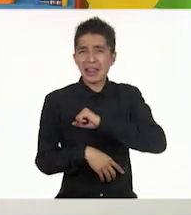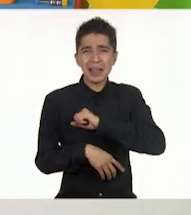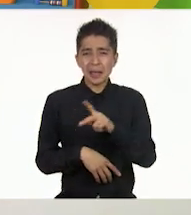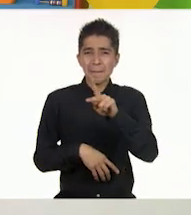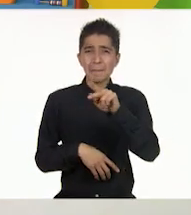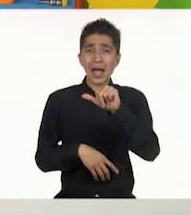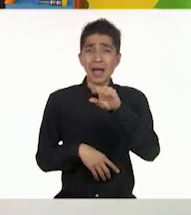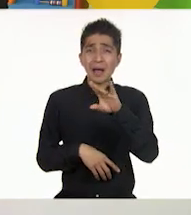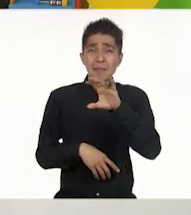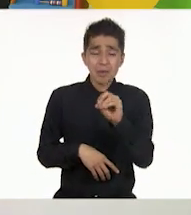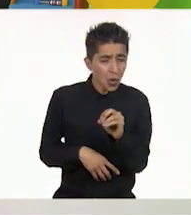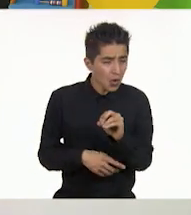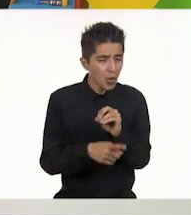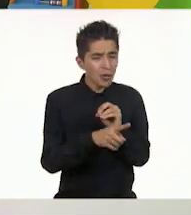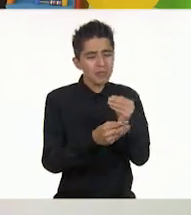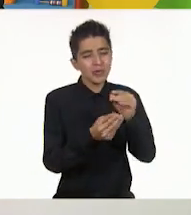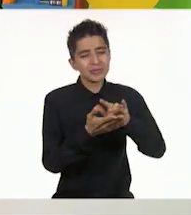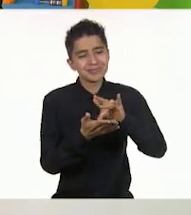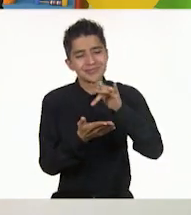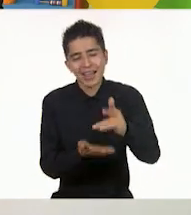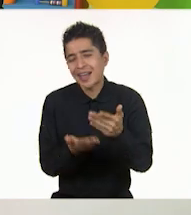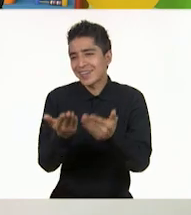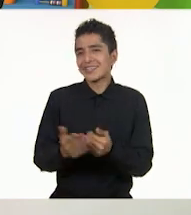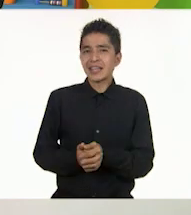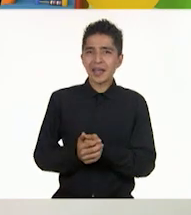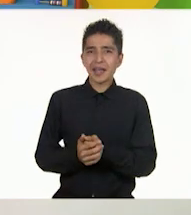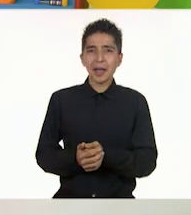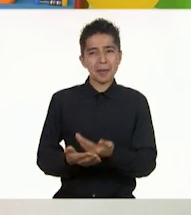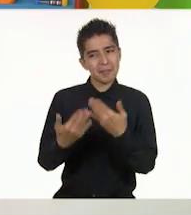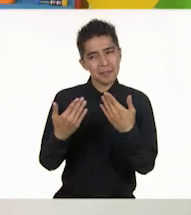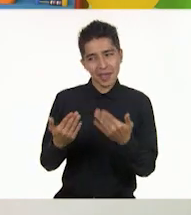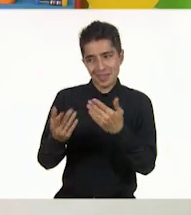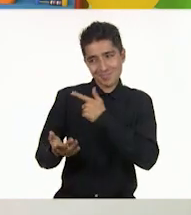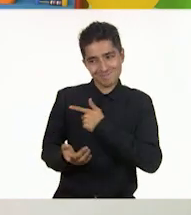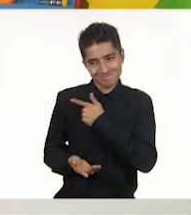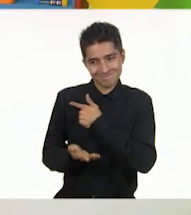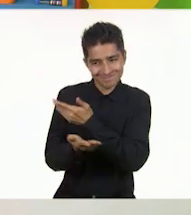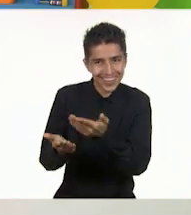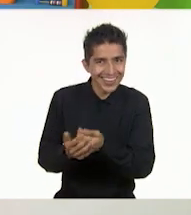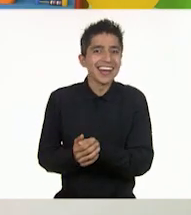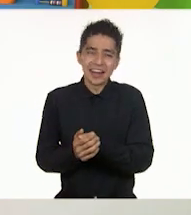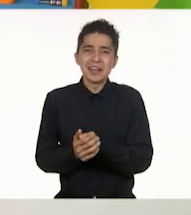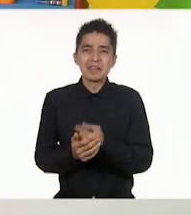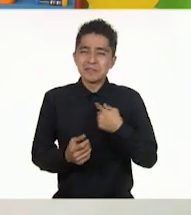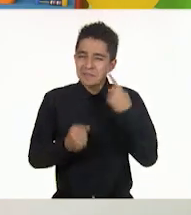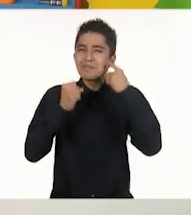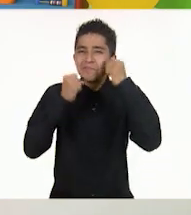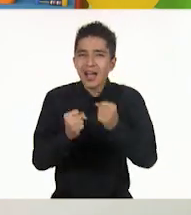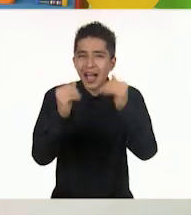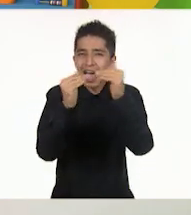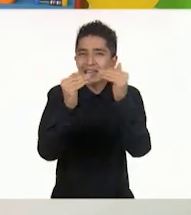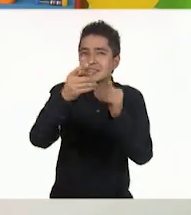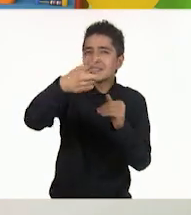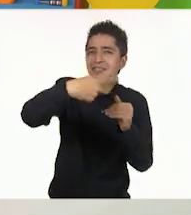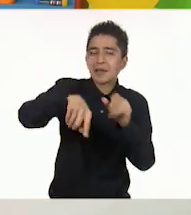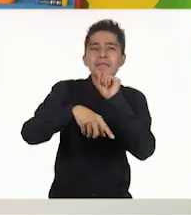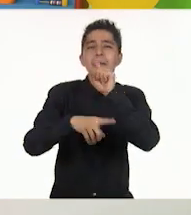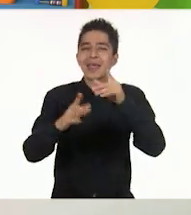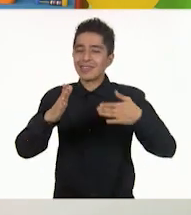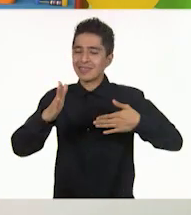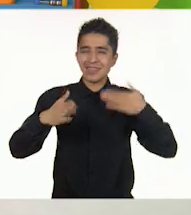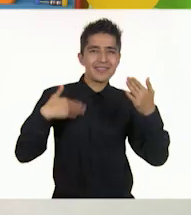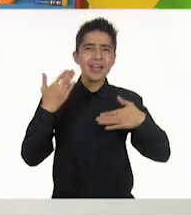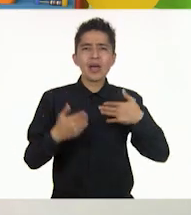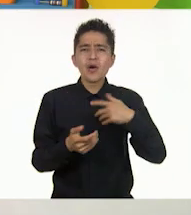Pablo! ¡Muchísimas gracias! ¡Qué bueno que les gustó! ¡Sí! ¡Nos gustó mucho! Y estoy segura que allá en casa también la disfrutaron.